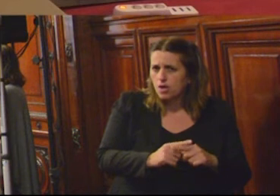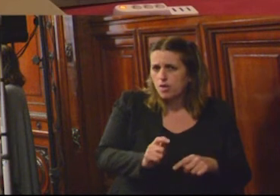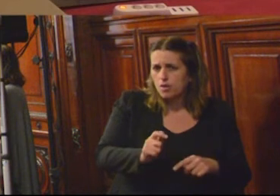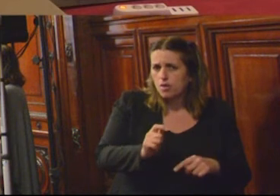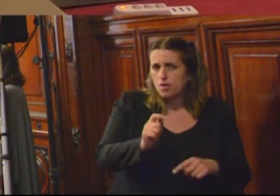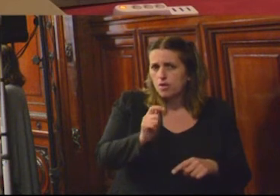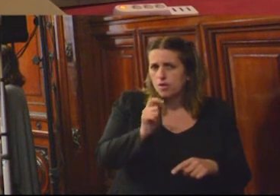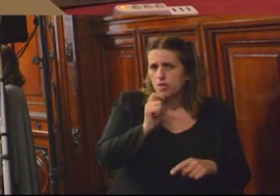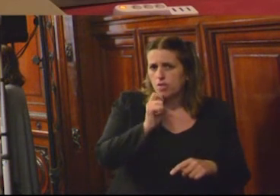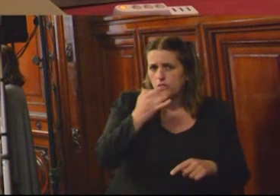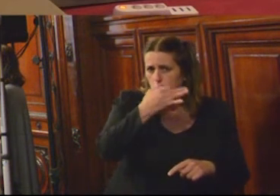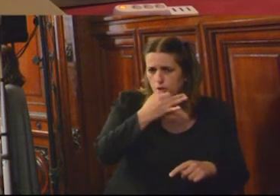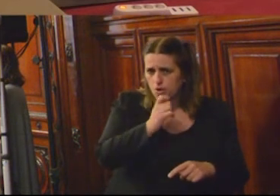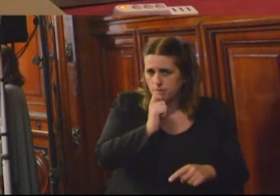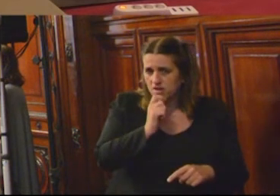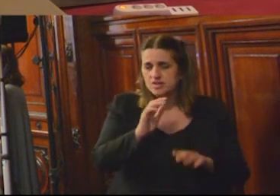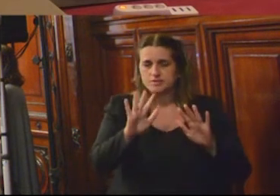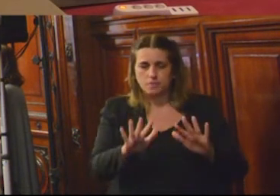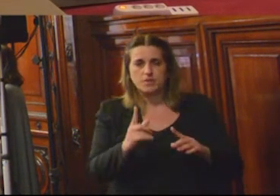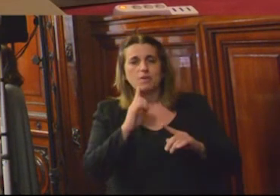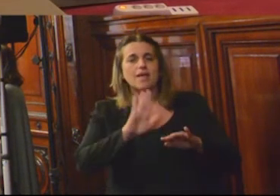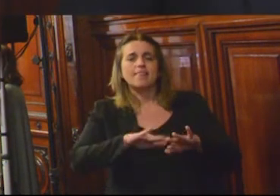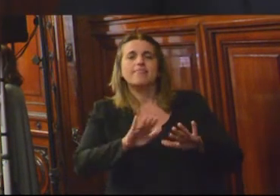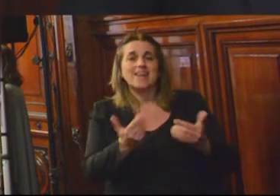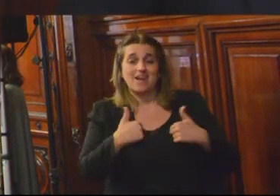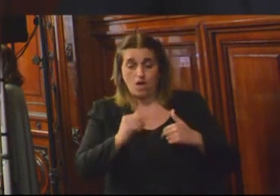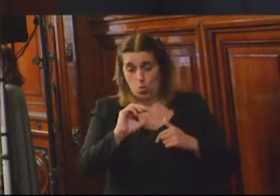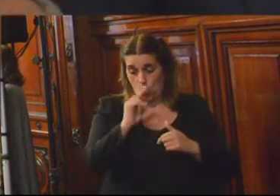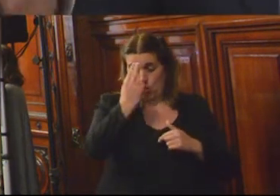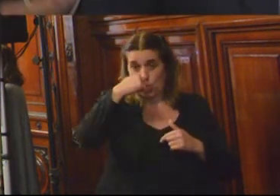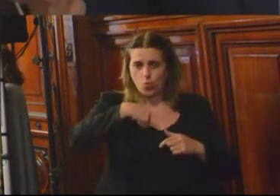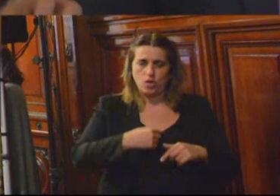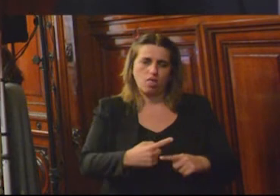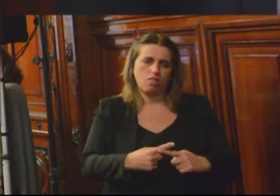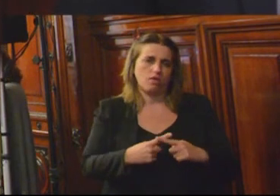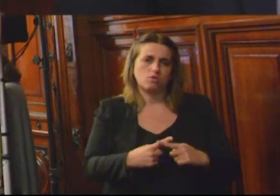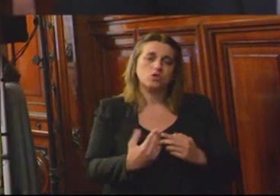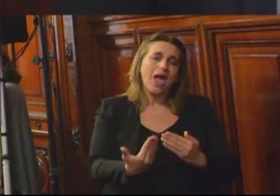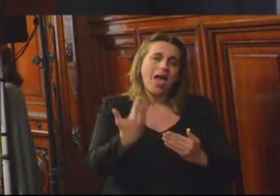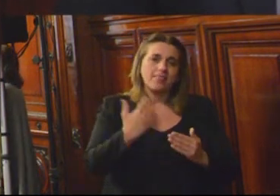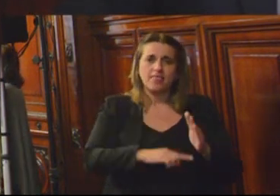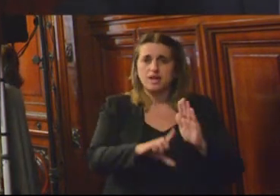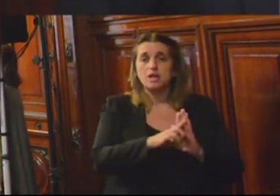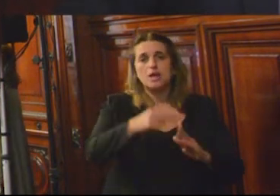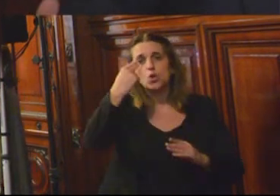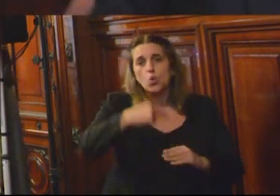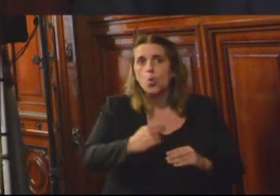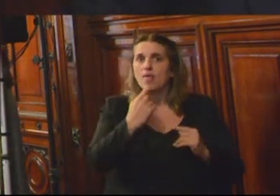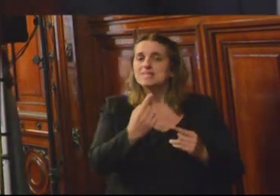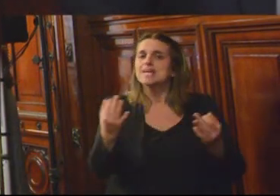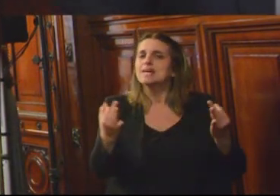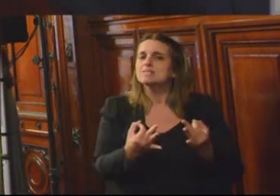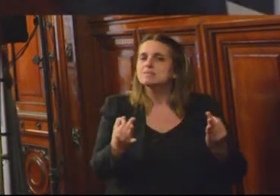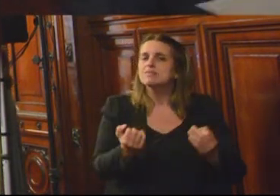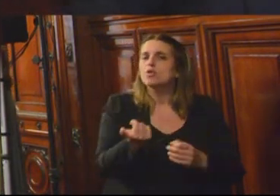marihuana. El tema de la tenencia, además, en Uruguay, que es una larga discusión, antes de la ley, es que nunca se especificó